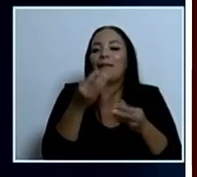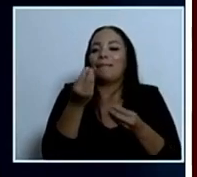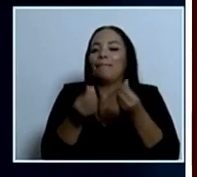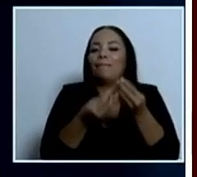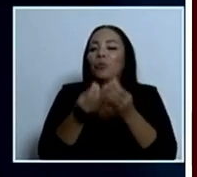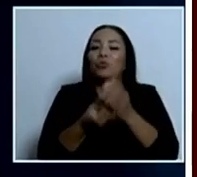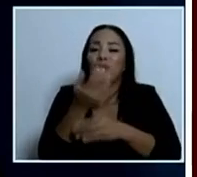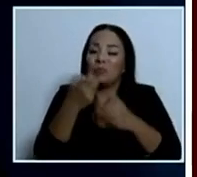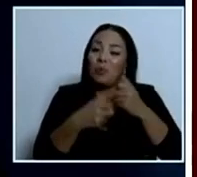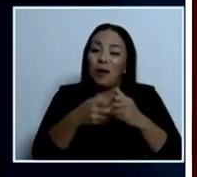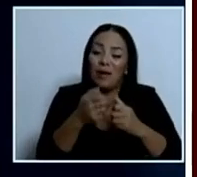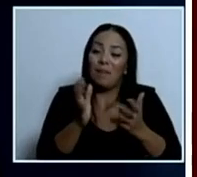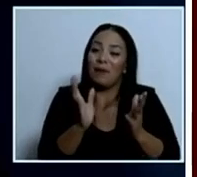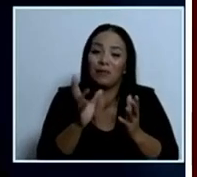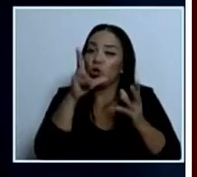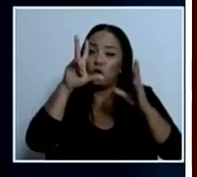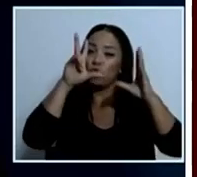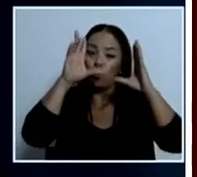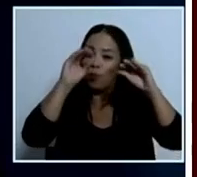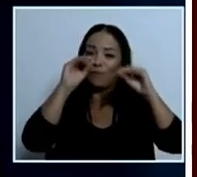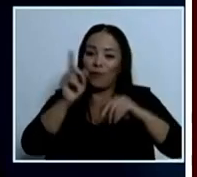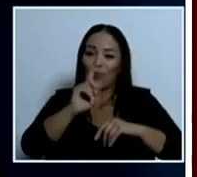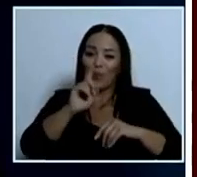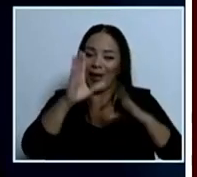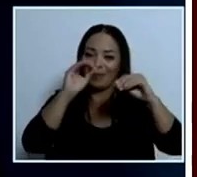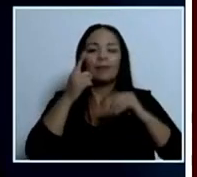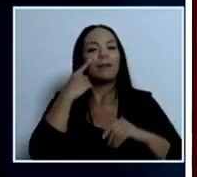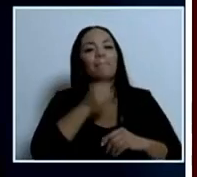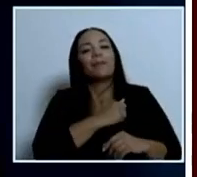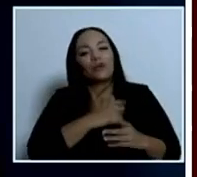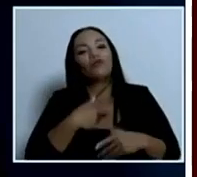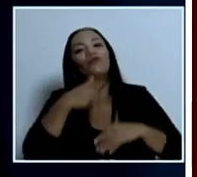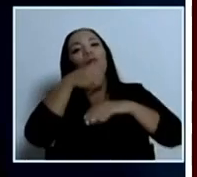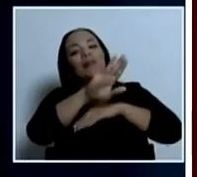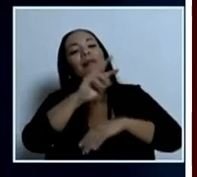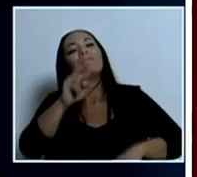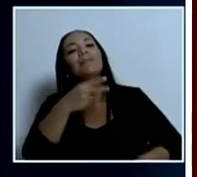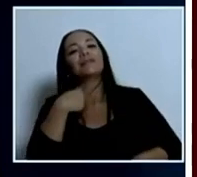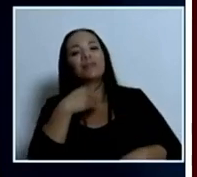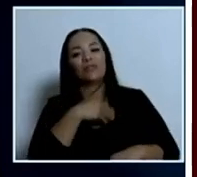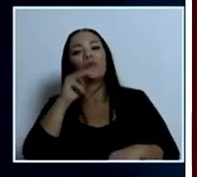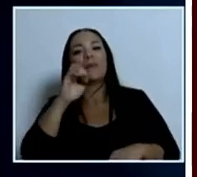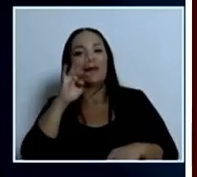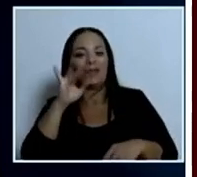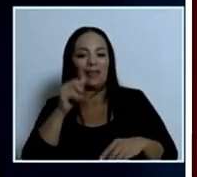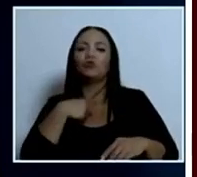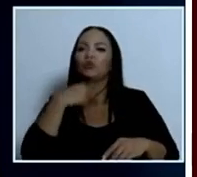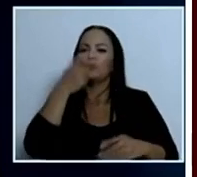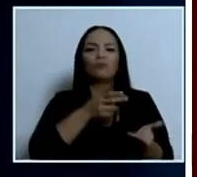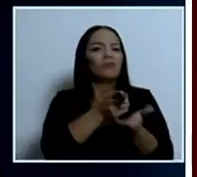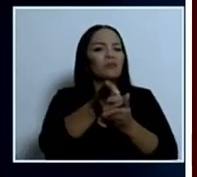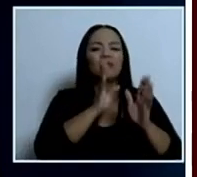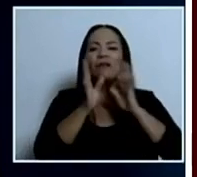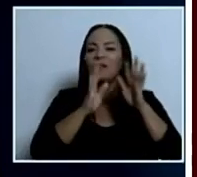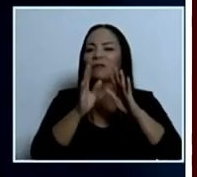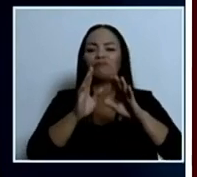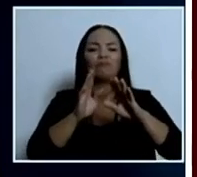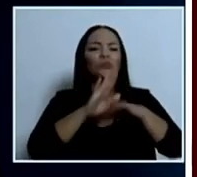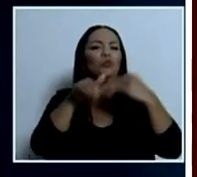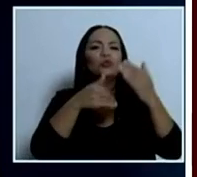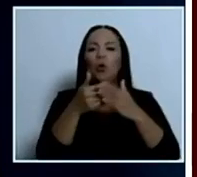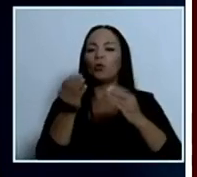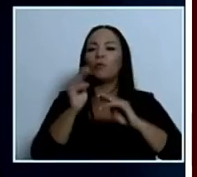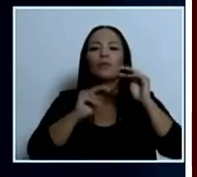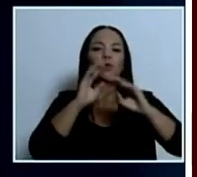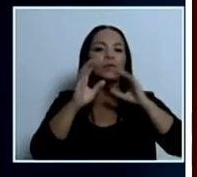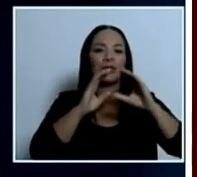perdón que se lo diga así porque por eso le envié al viceministro don Martín y yo soy muy abierto en hablar con todos los canales locales y